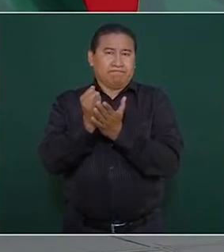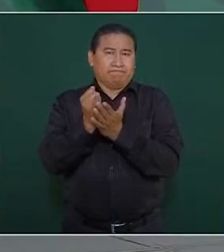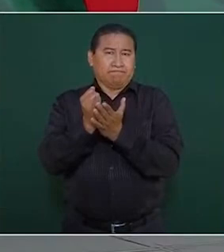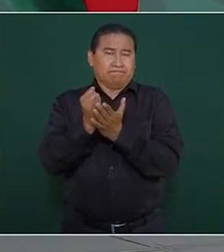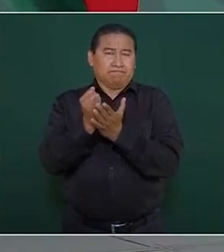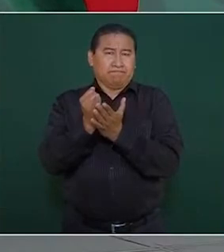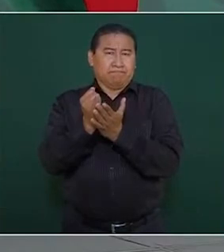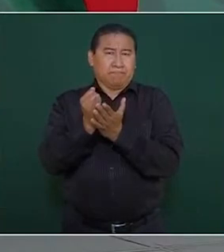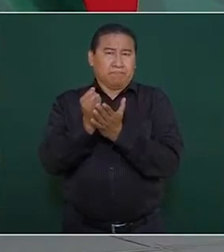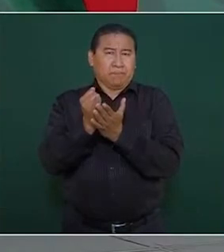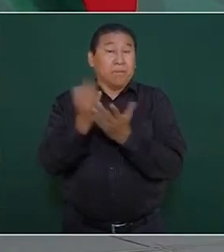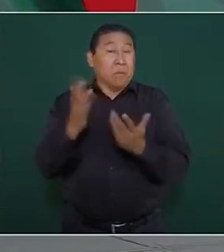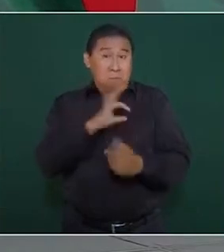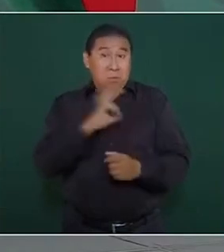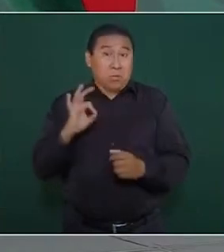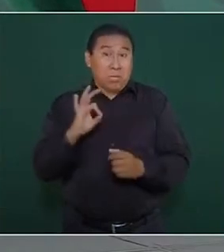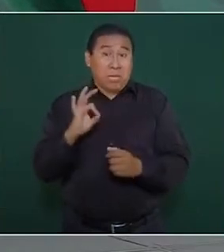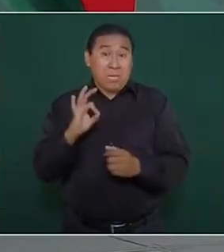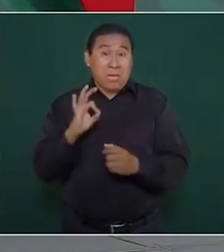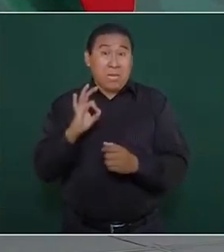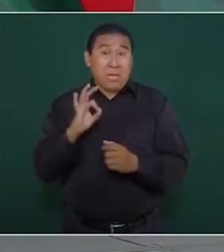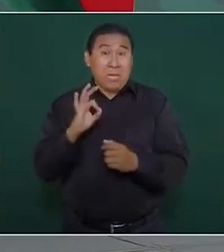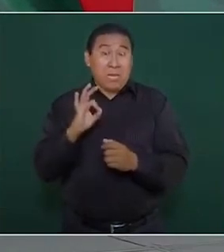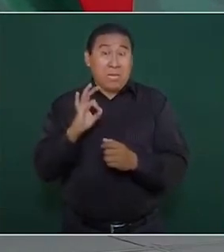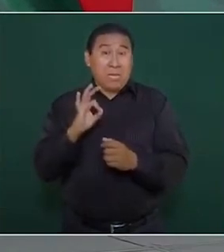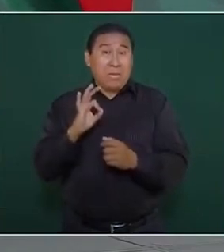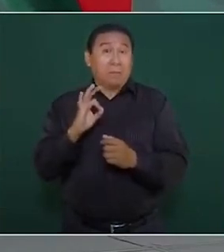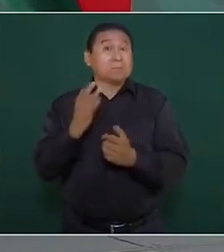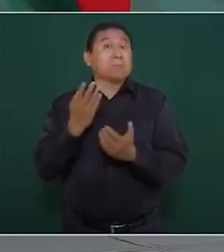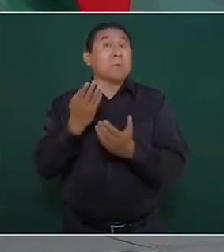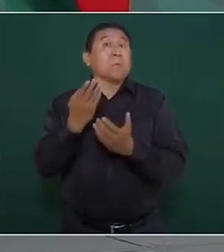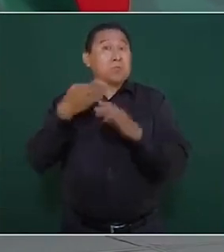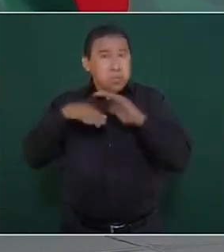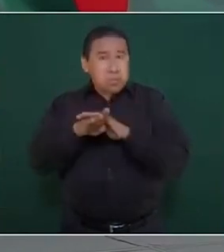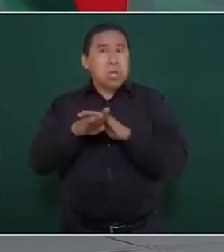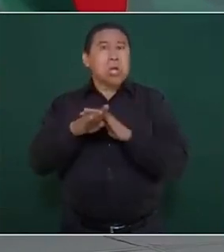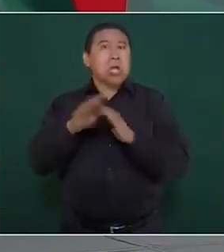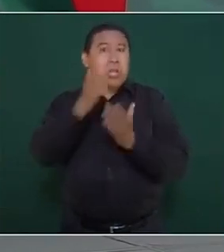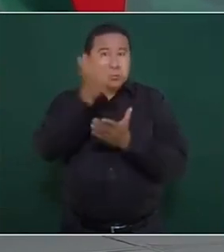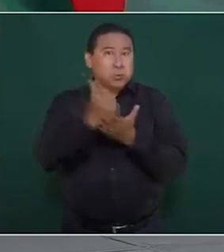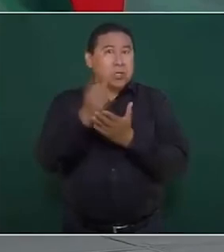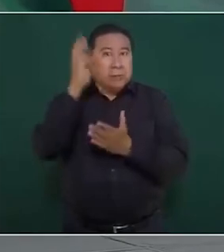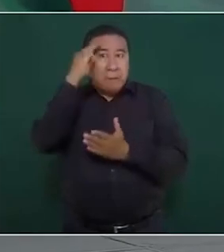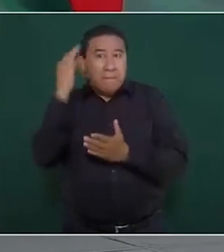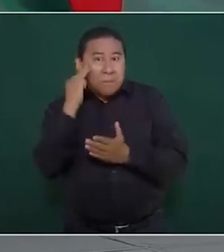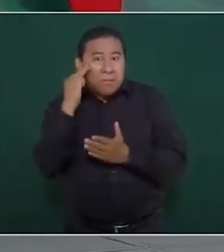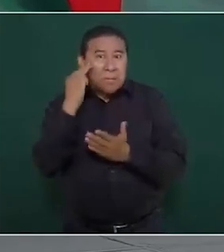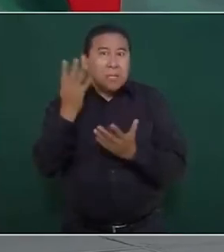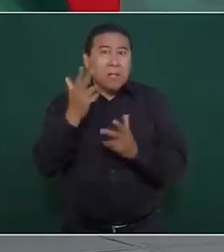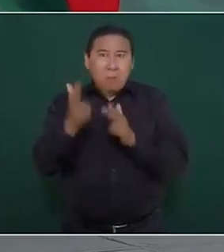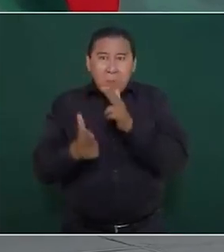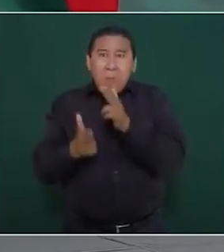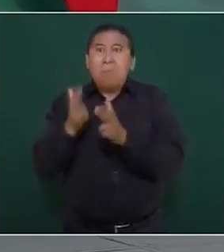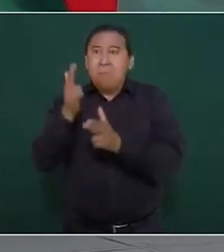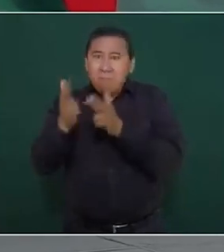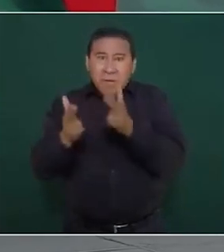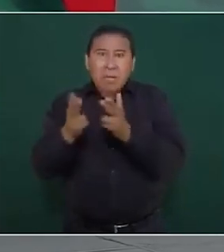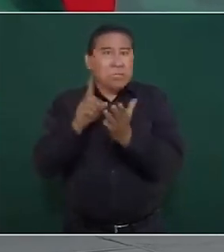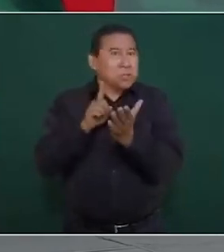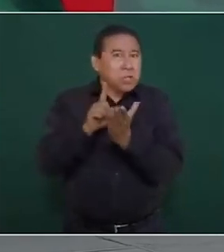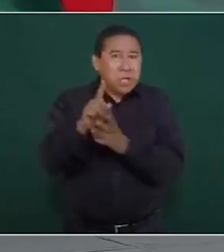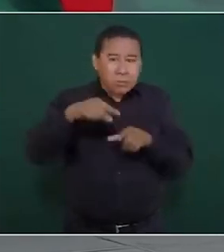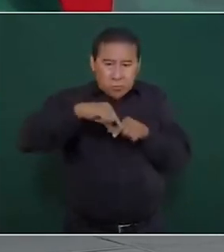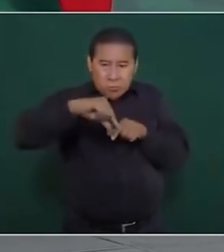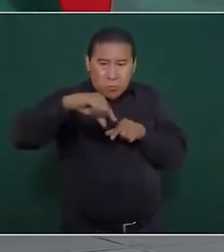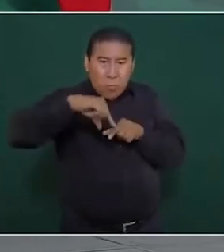Porque se podía entrar hasta la ciudad de Mérida, porque así entraba el ferrocarril. Y es el derecho de